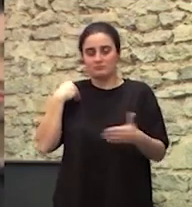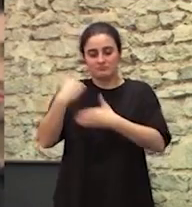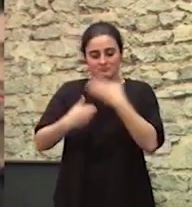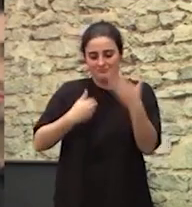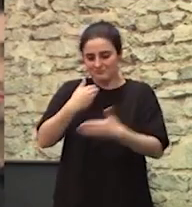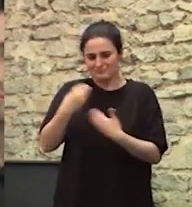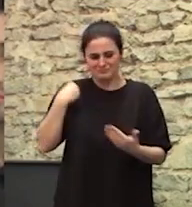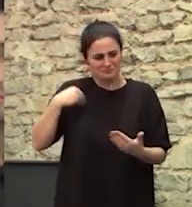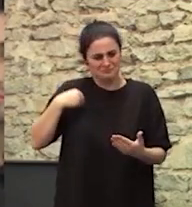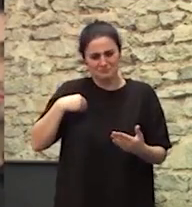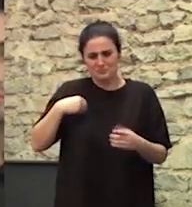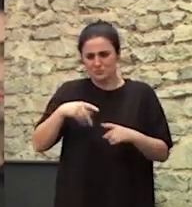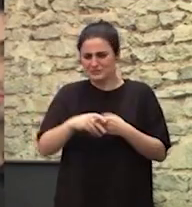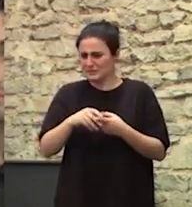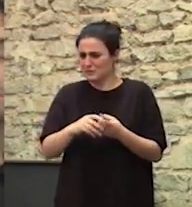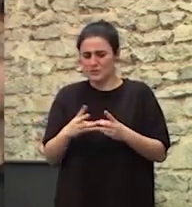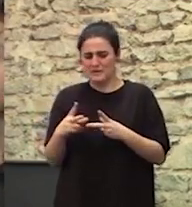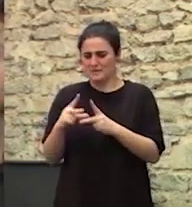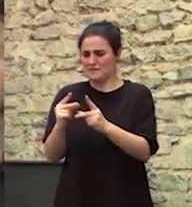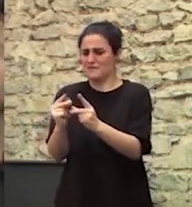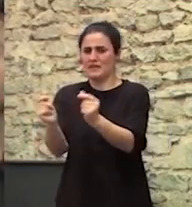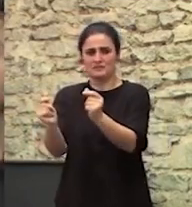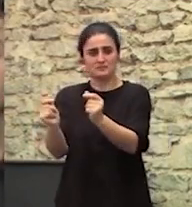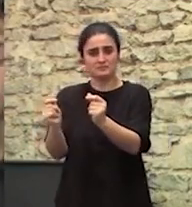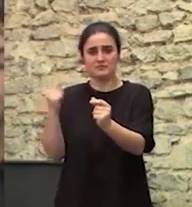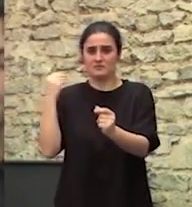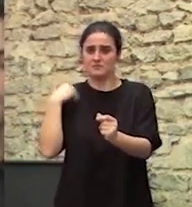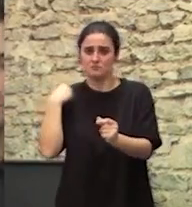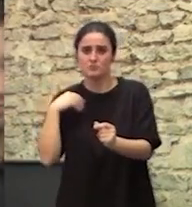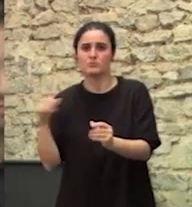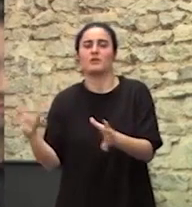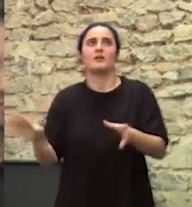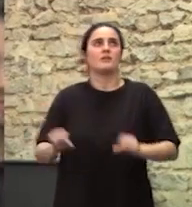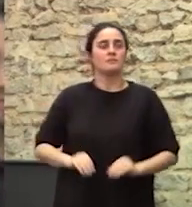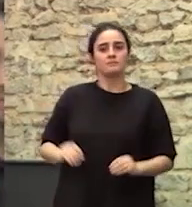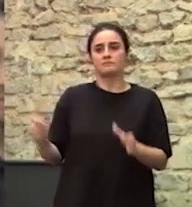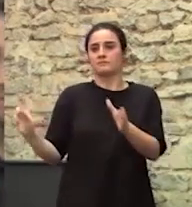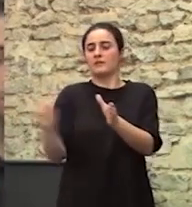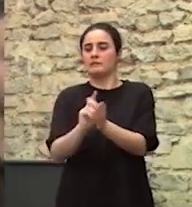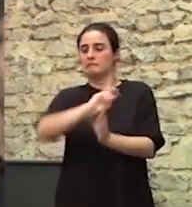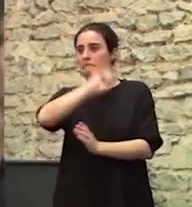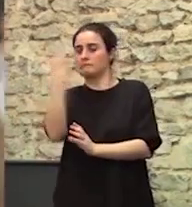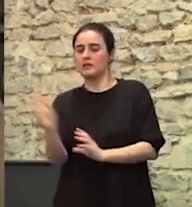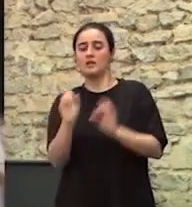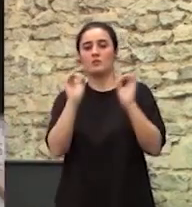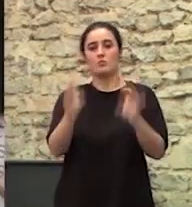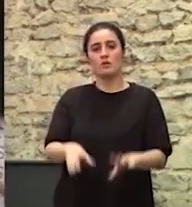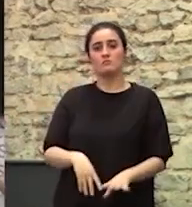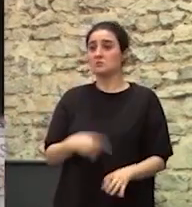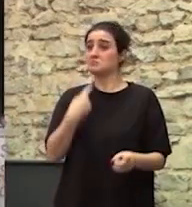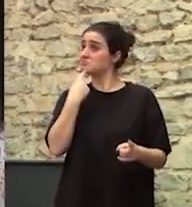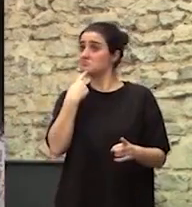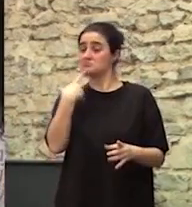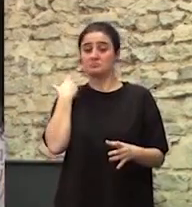estructura Y con las mismas herramientas De exterminio De asimilación De integración Etcétera, etcétera, etcétera Y eso se niega